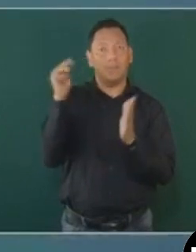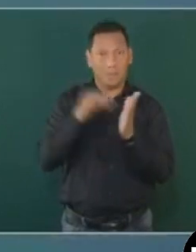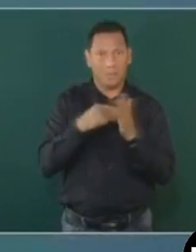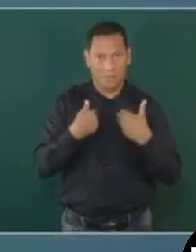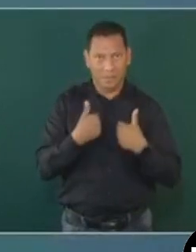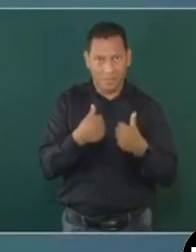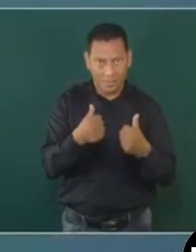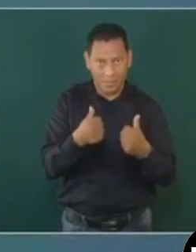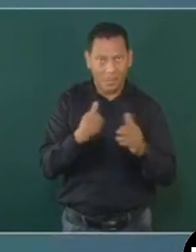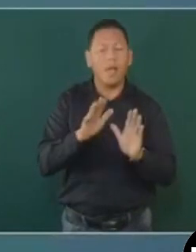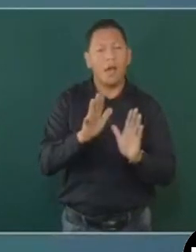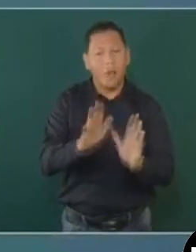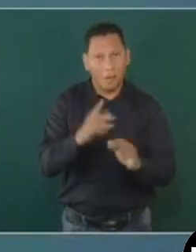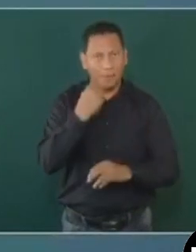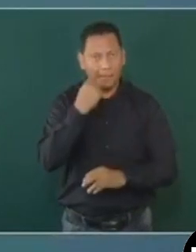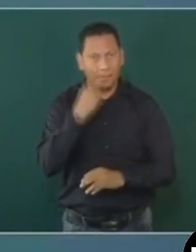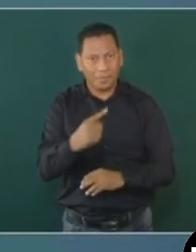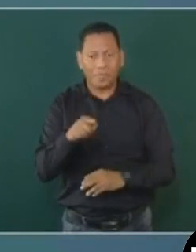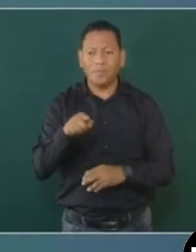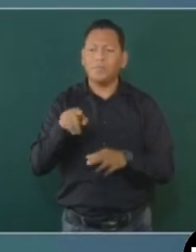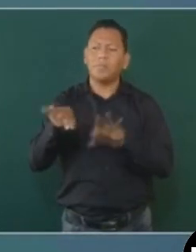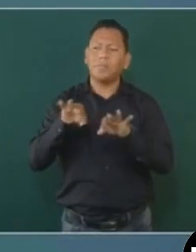Cuando se retiran, como es este caso,